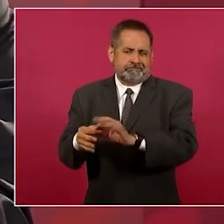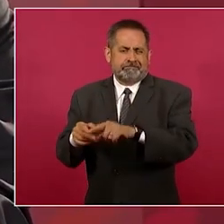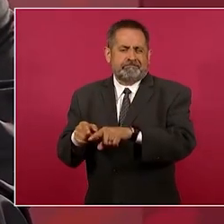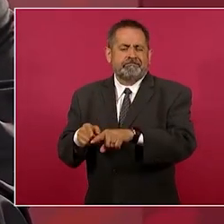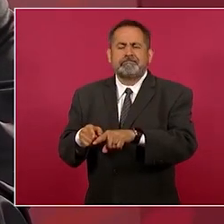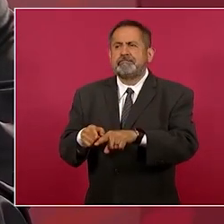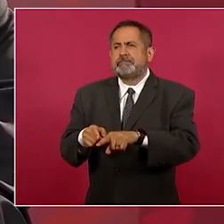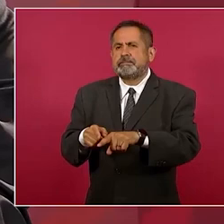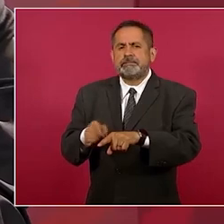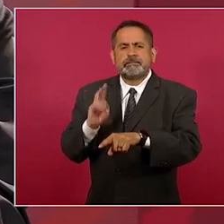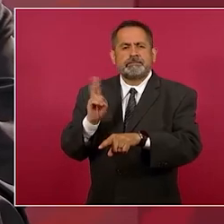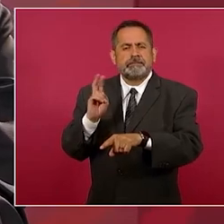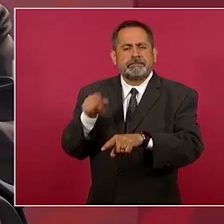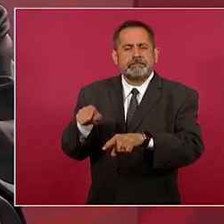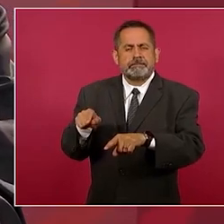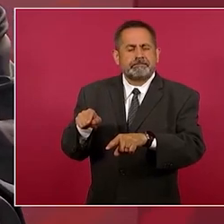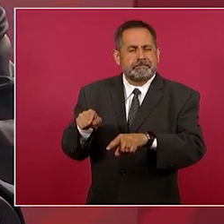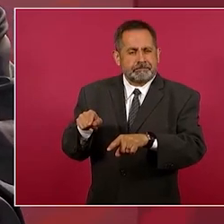estos